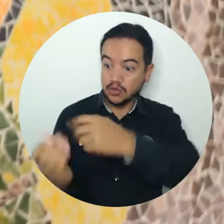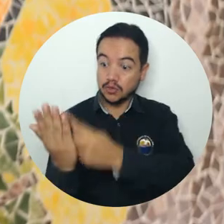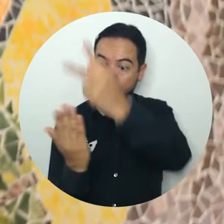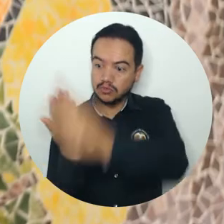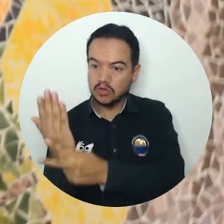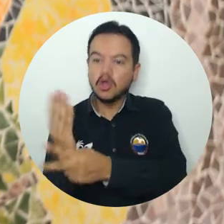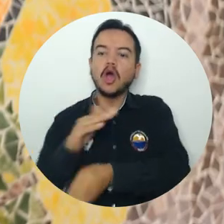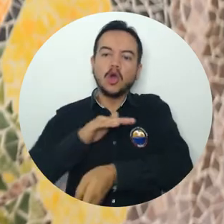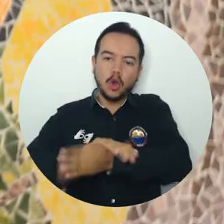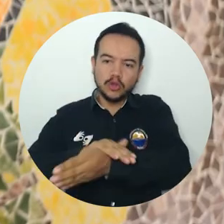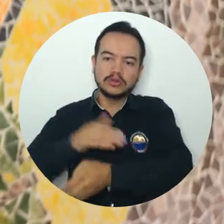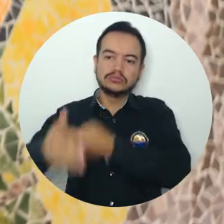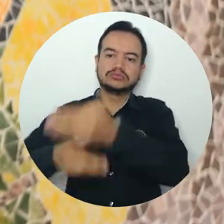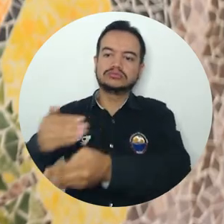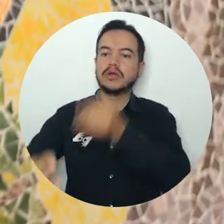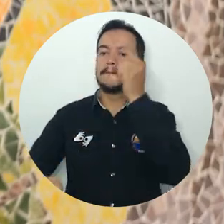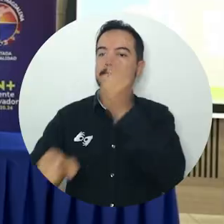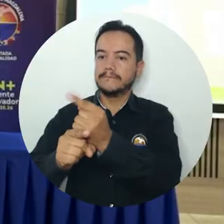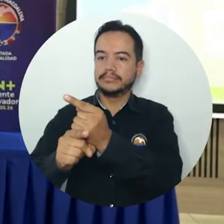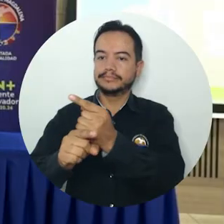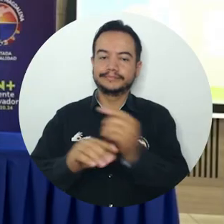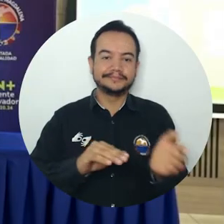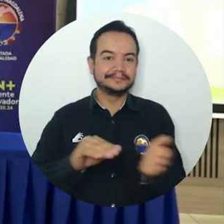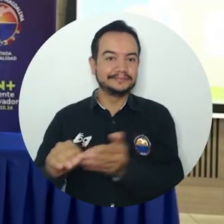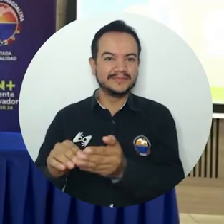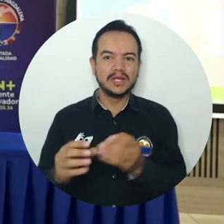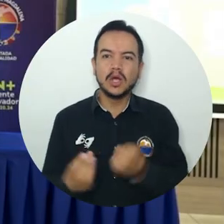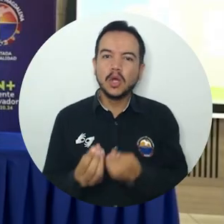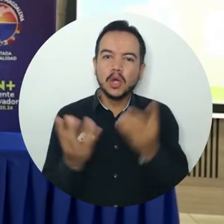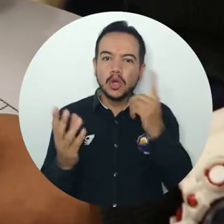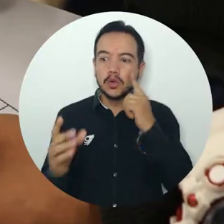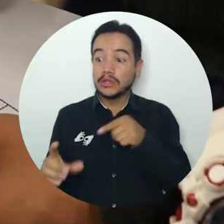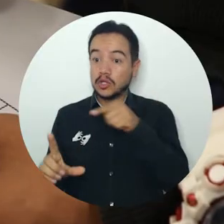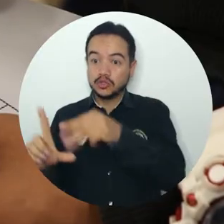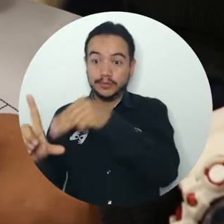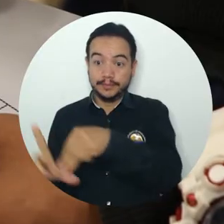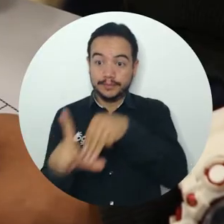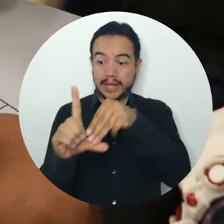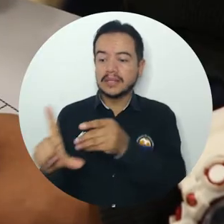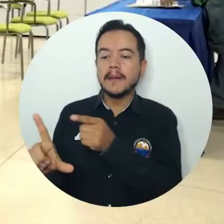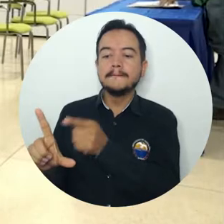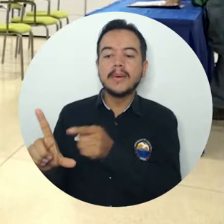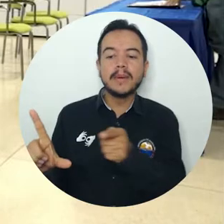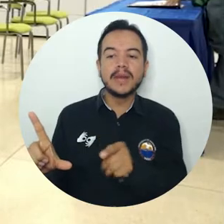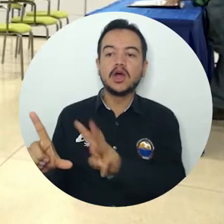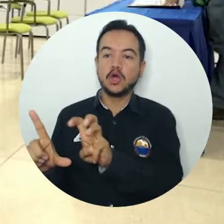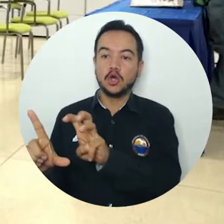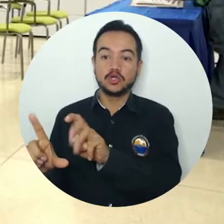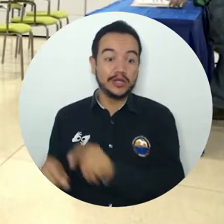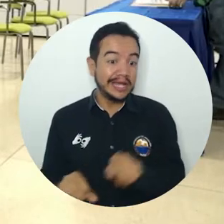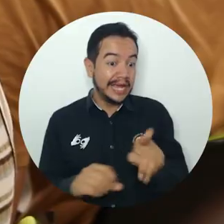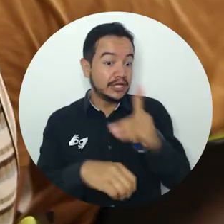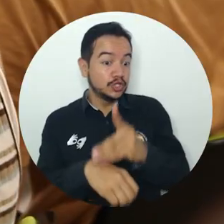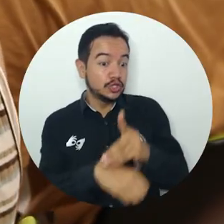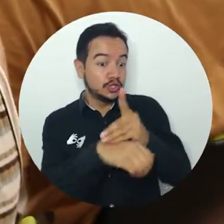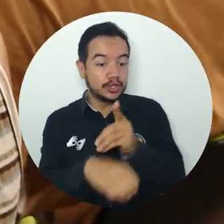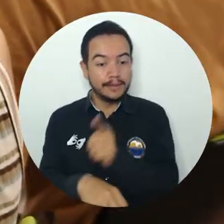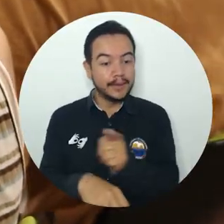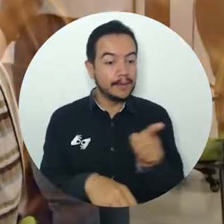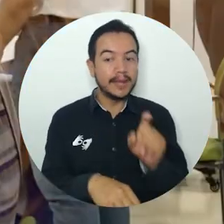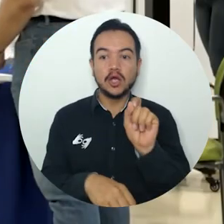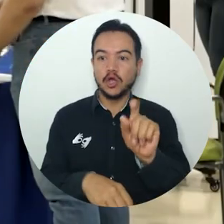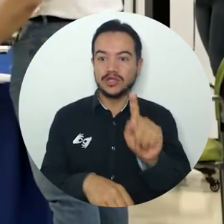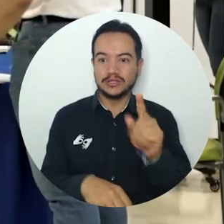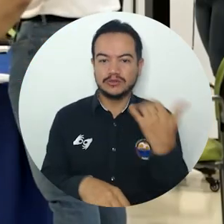esos trabajos de investigación puedan ser una realidad. Fueron ocho investigaciones lideradas por estudiantes de maestría y once de doctorado que se